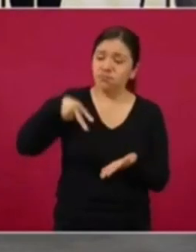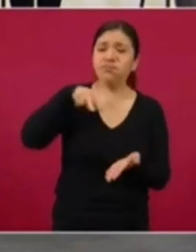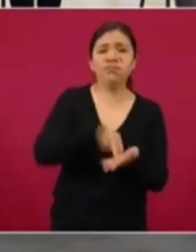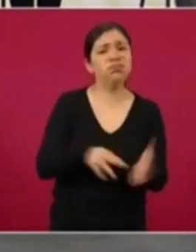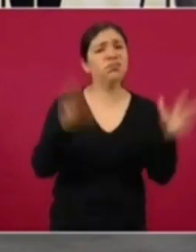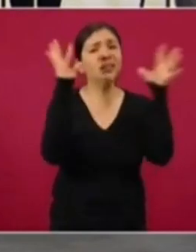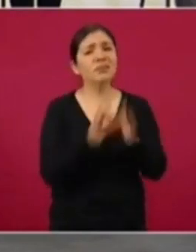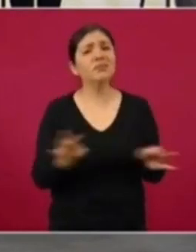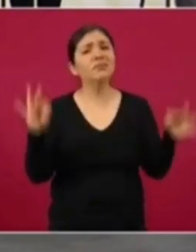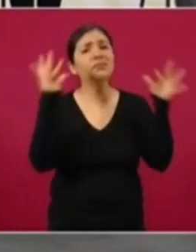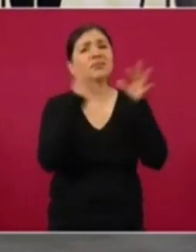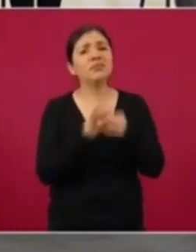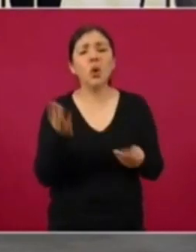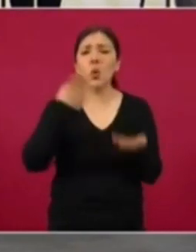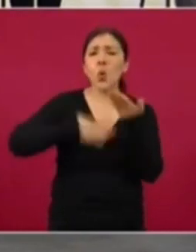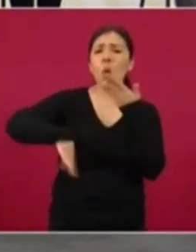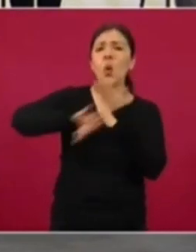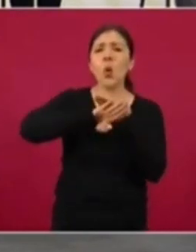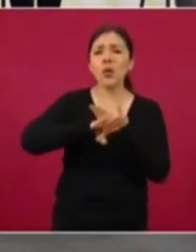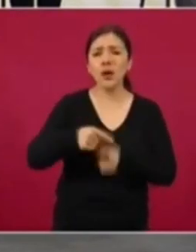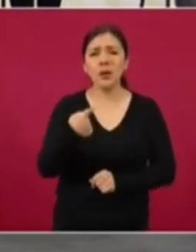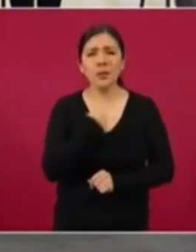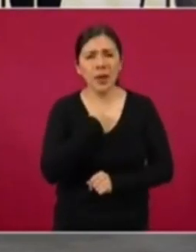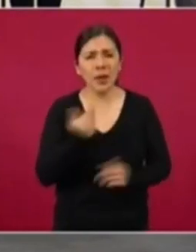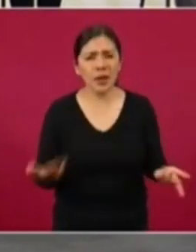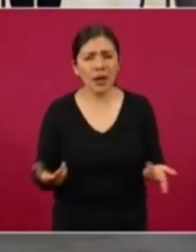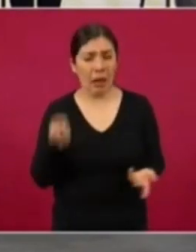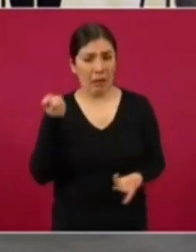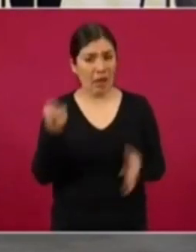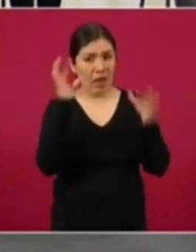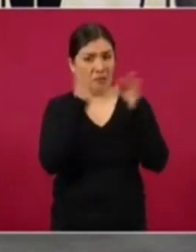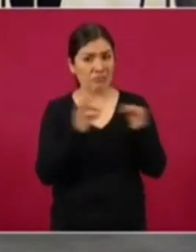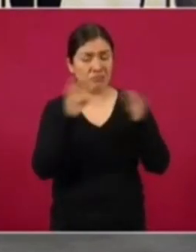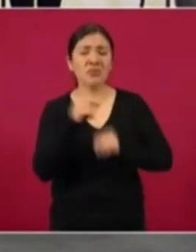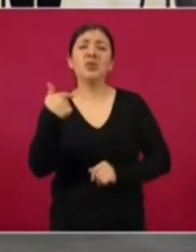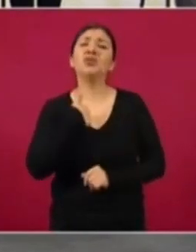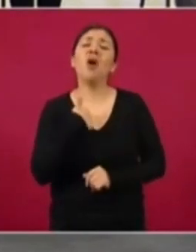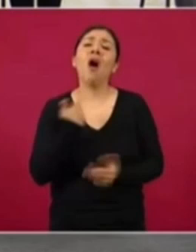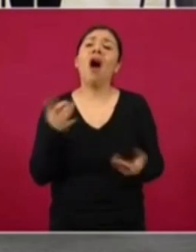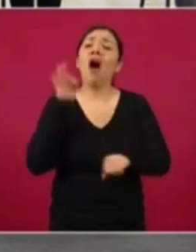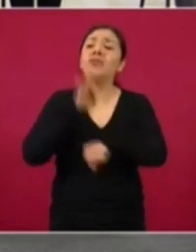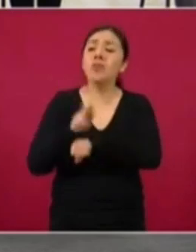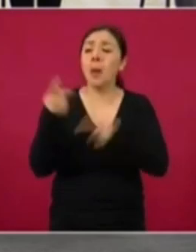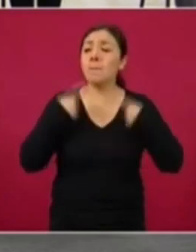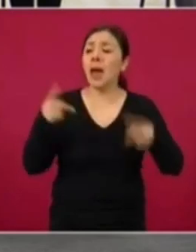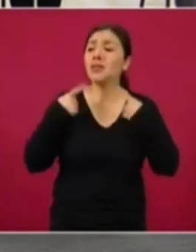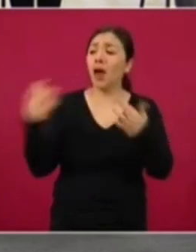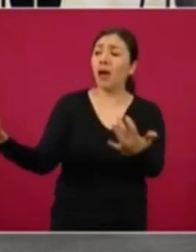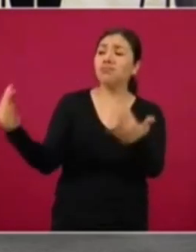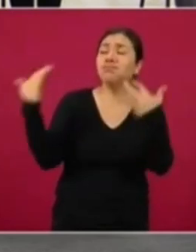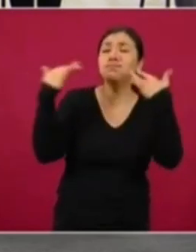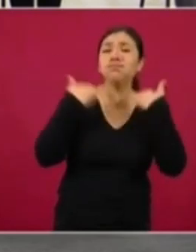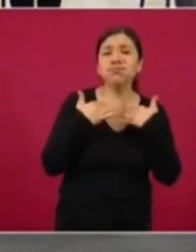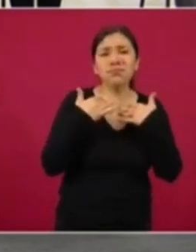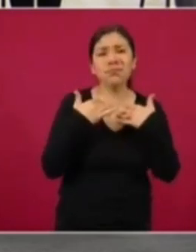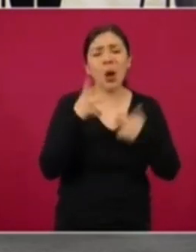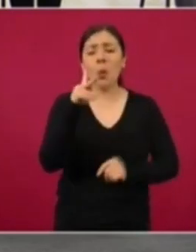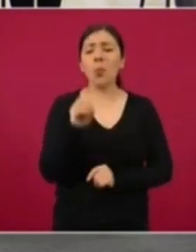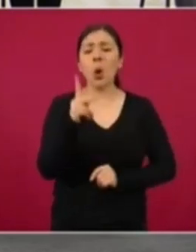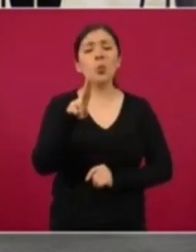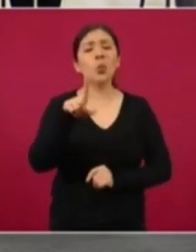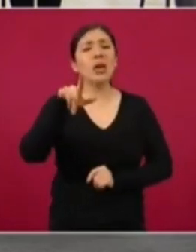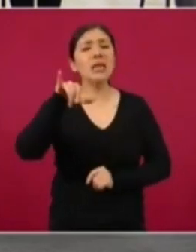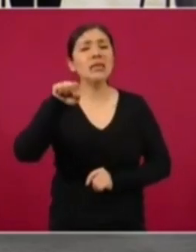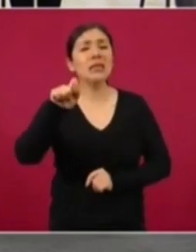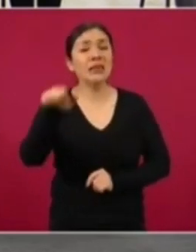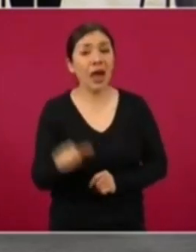de campaña mía, diciendo que yo era un populista, el presidente del